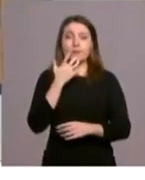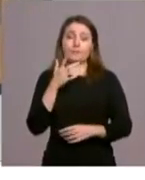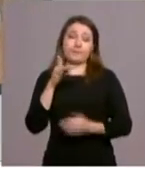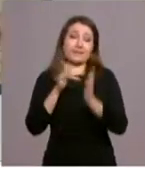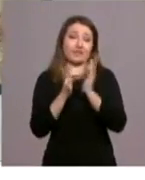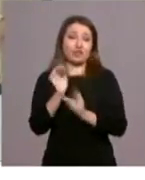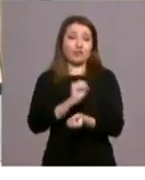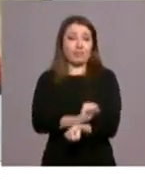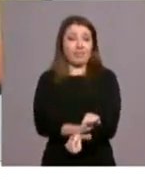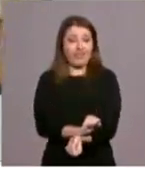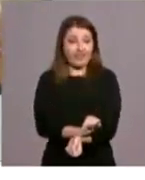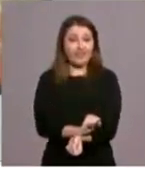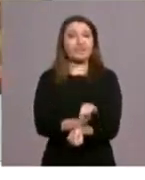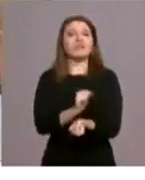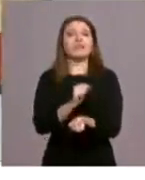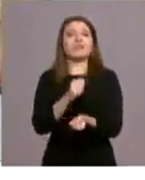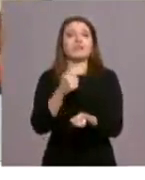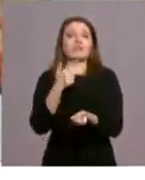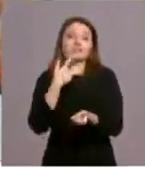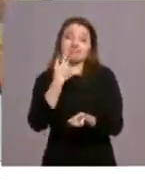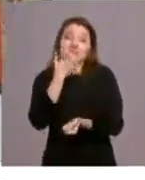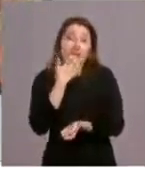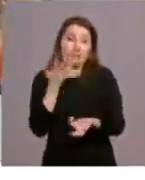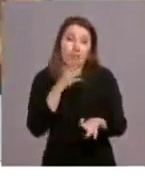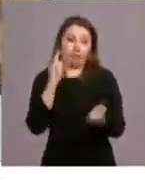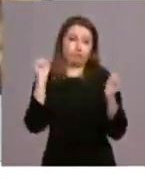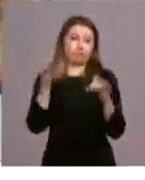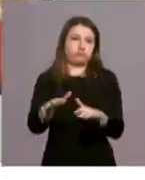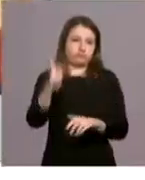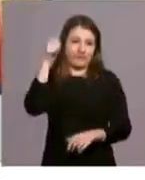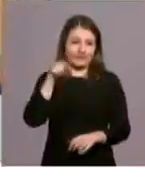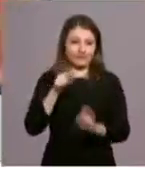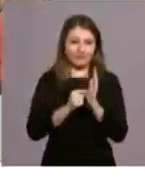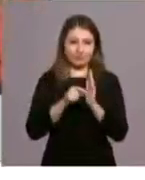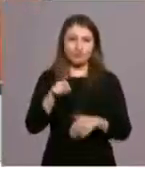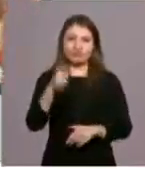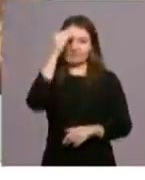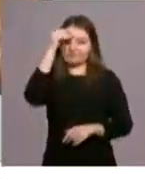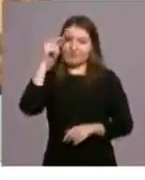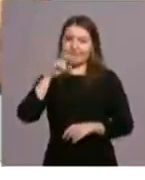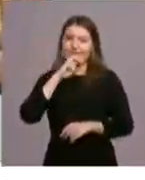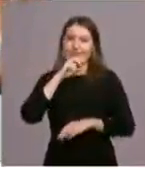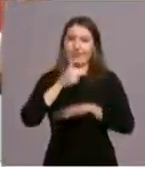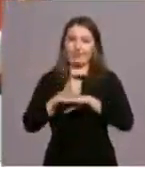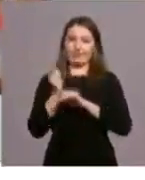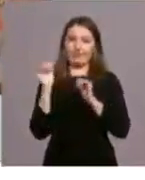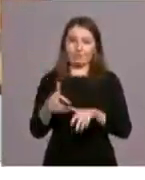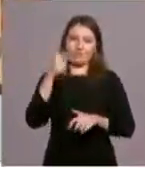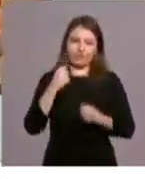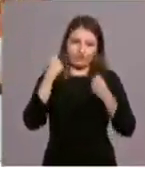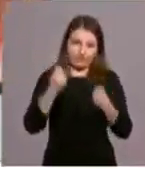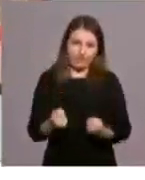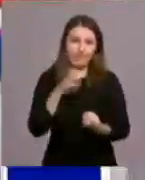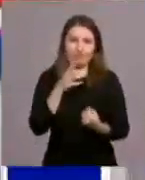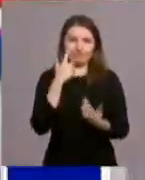en todas las procesiones. Medinaceli digo porque es la más concurrida y creo que ahí la participación suya va a ser más intensa porque,